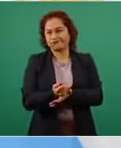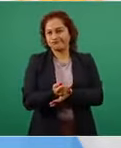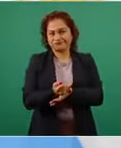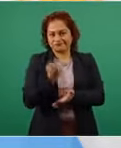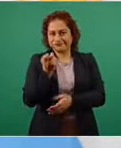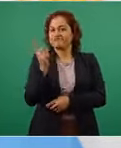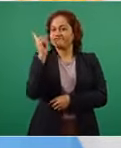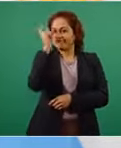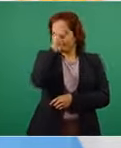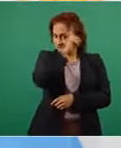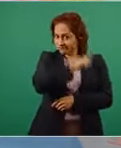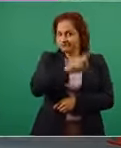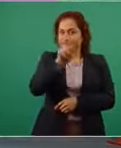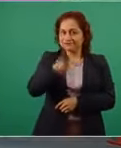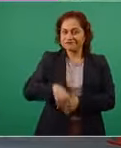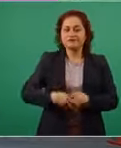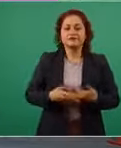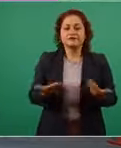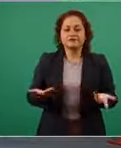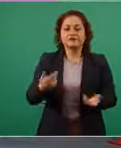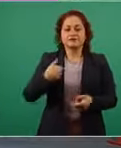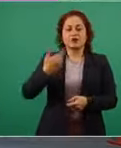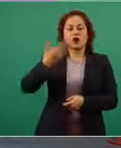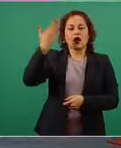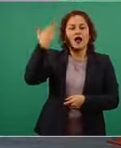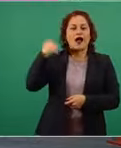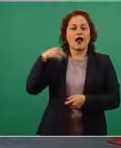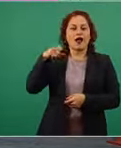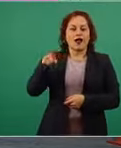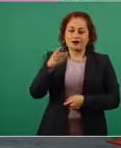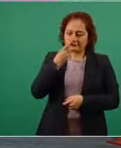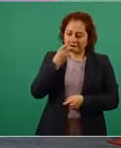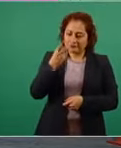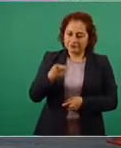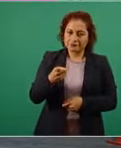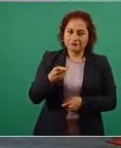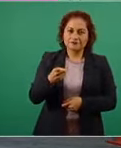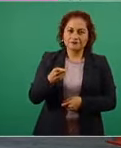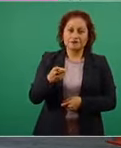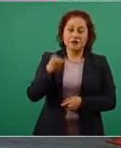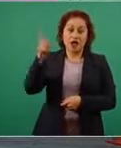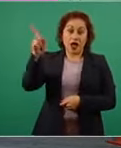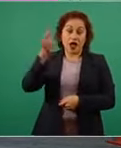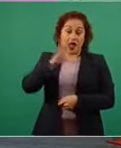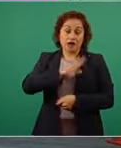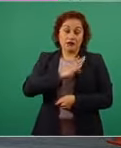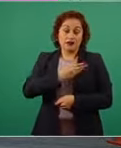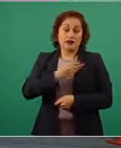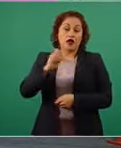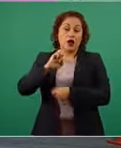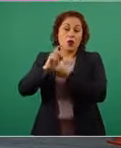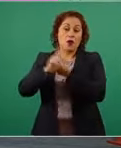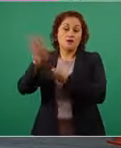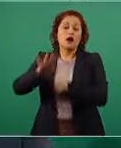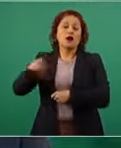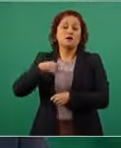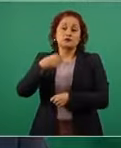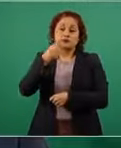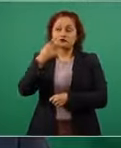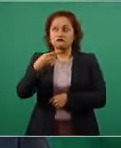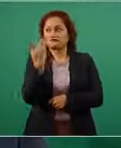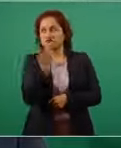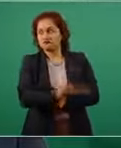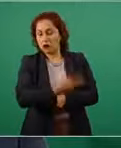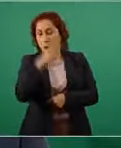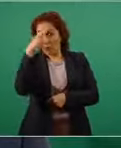comenté que a un líder europeo le dije México tiene un presidente como merecen los mexicanos voy a